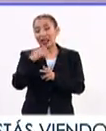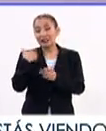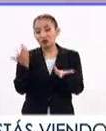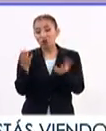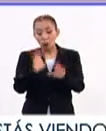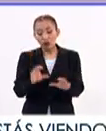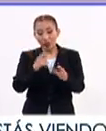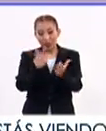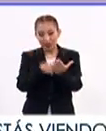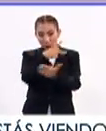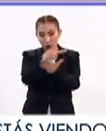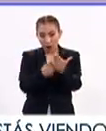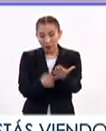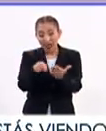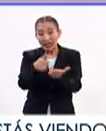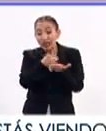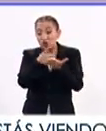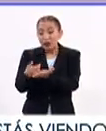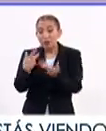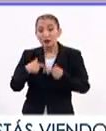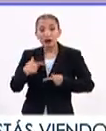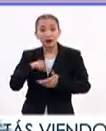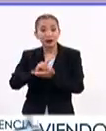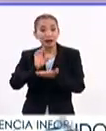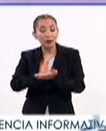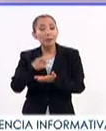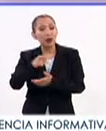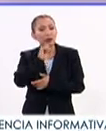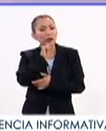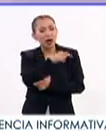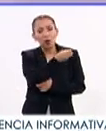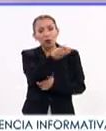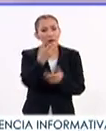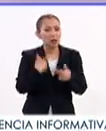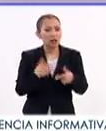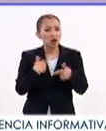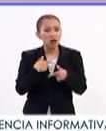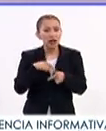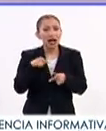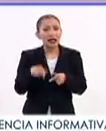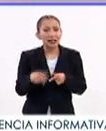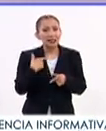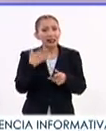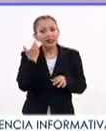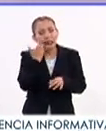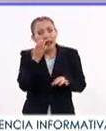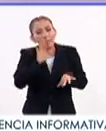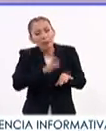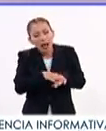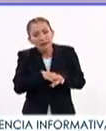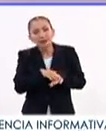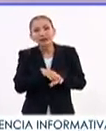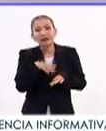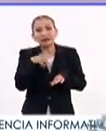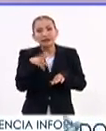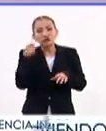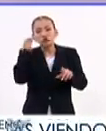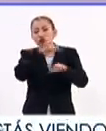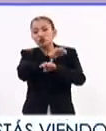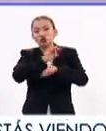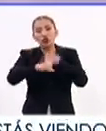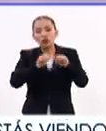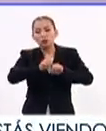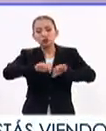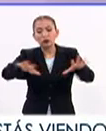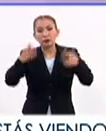software que nos están diciendo que sirve para personas con discapacidad, pero también para cualquier persona y que están buscando que llegue a toda